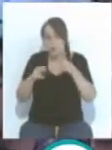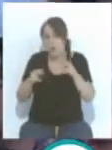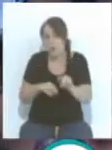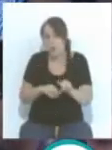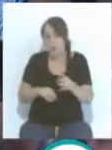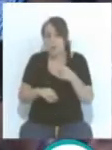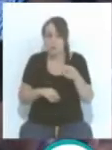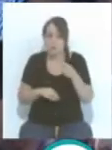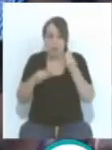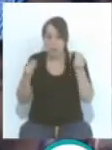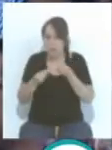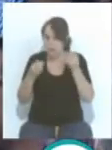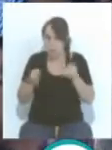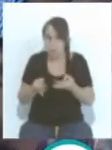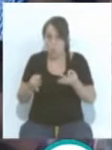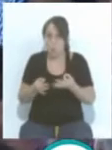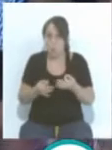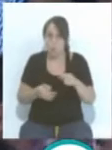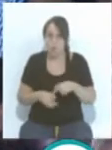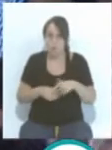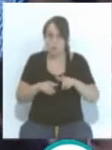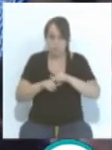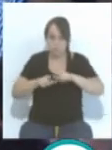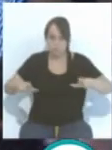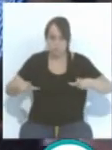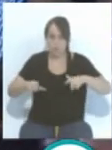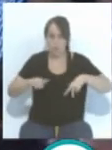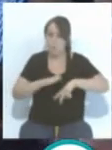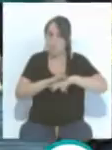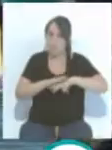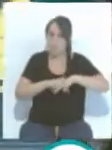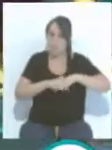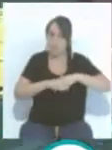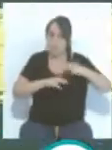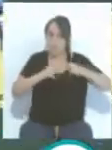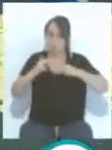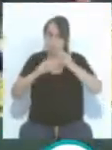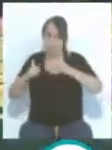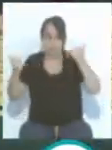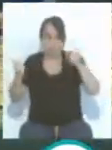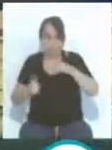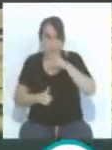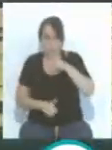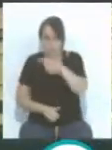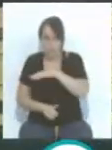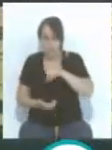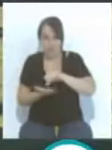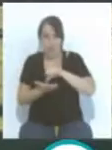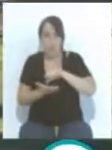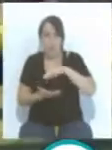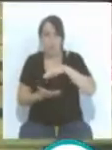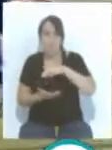que haber mejorado muchísimo, se han hecho incluso mucho más campos porque el Marbella Center es una